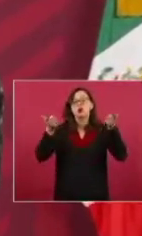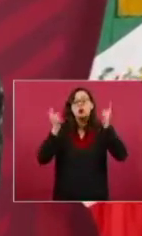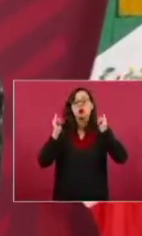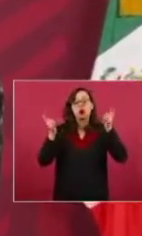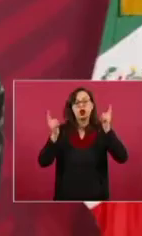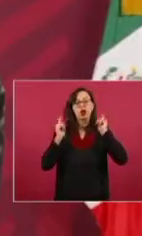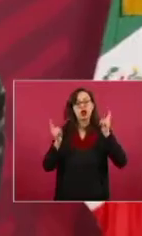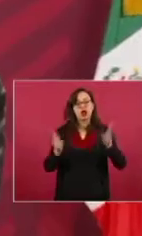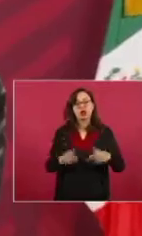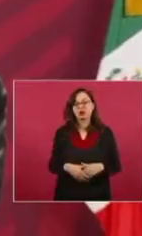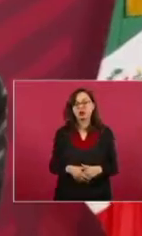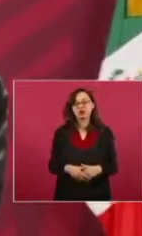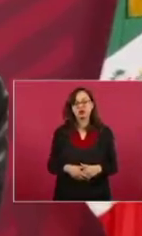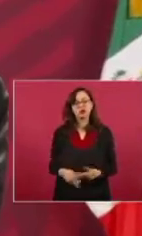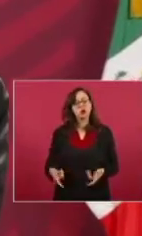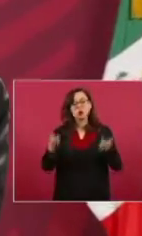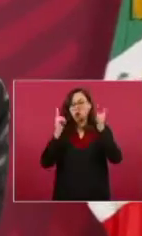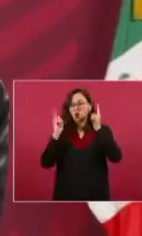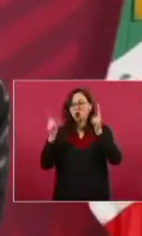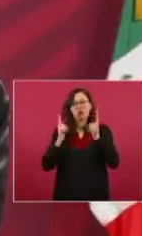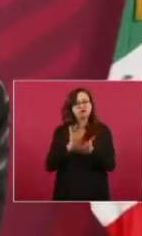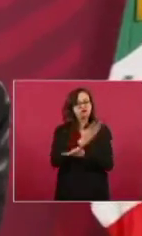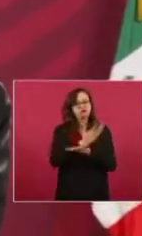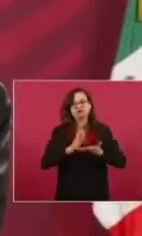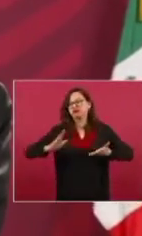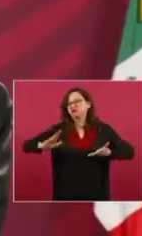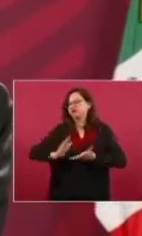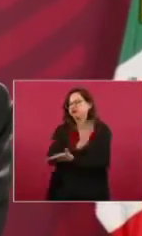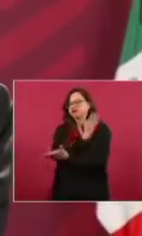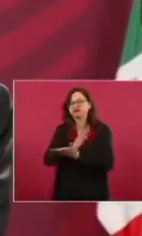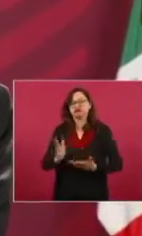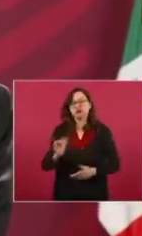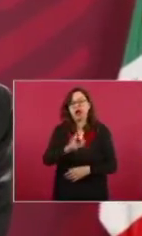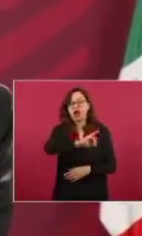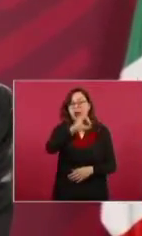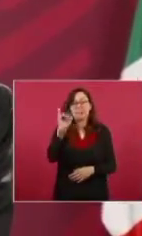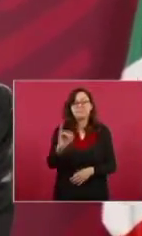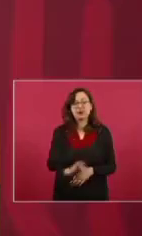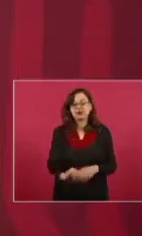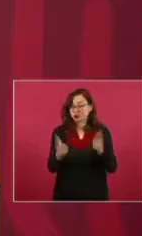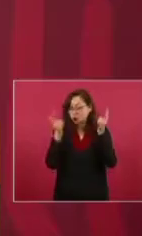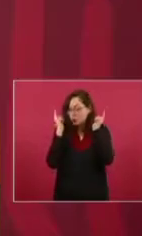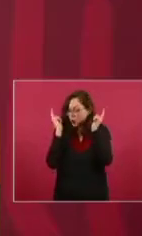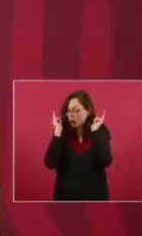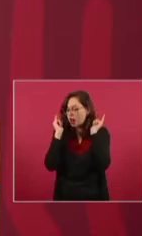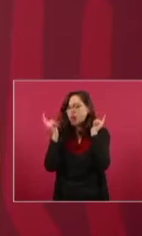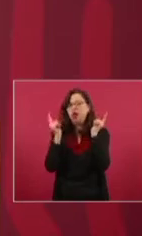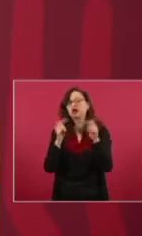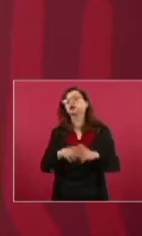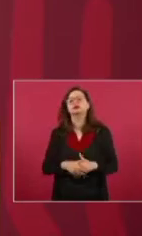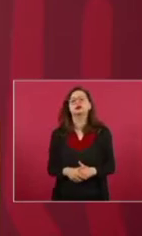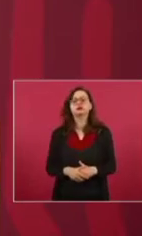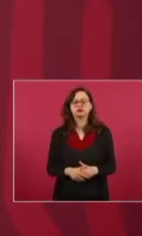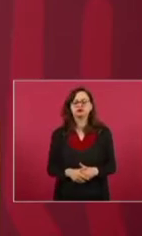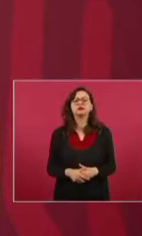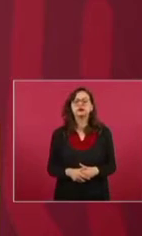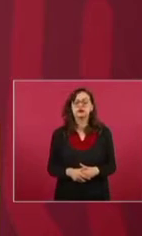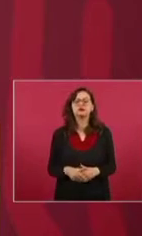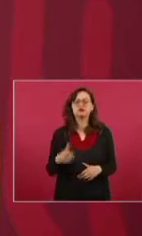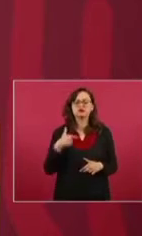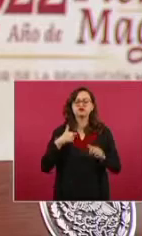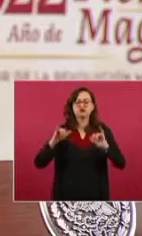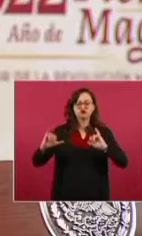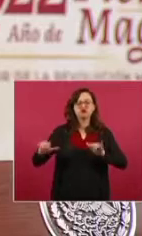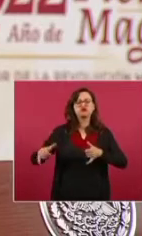nunca más la exclusión. Hablé con él por teléfono